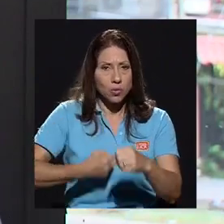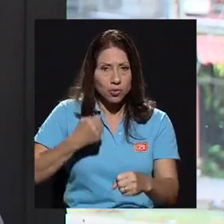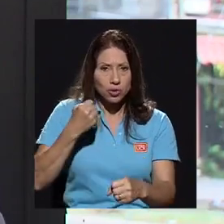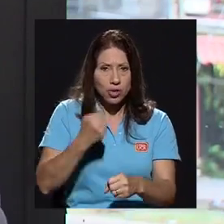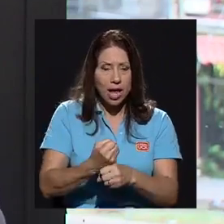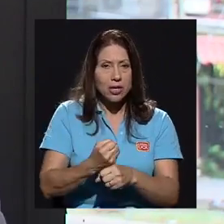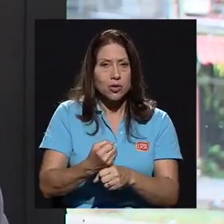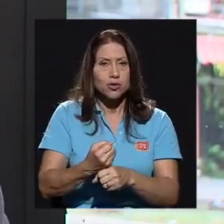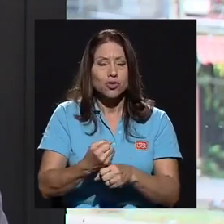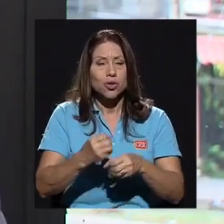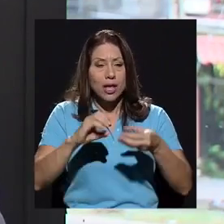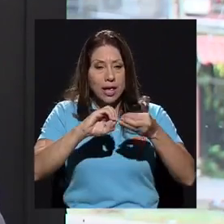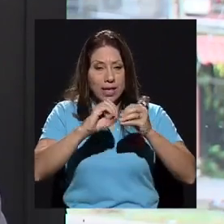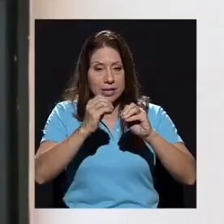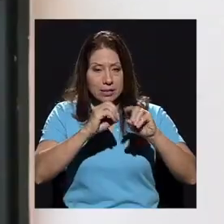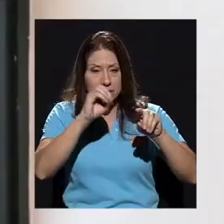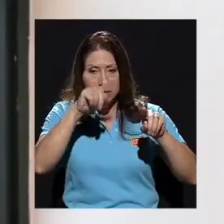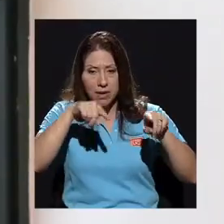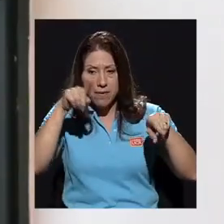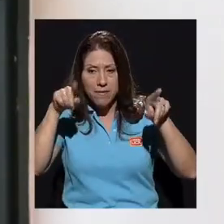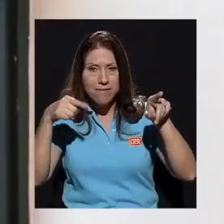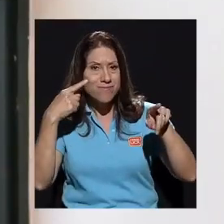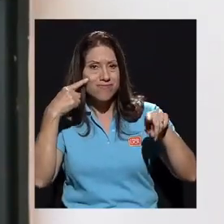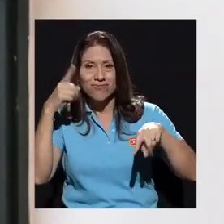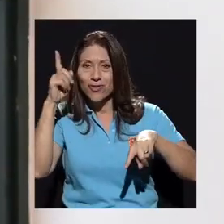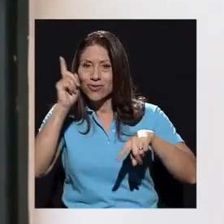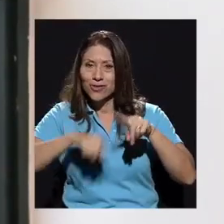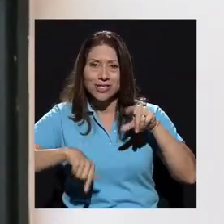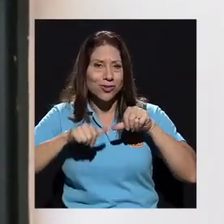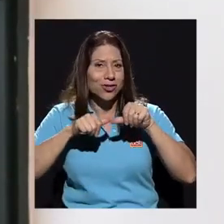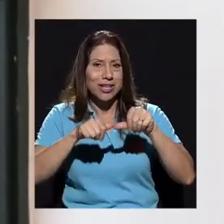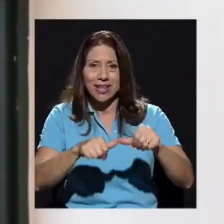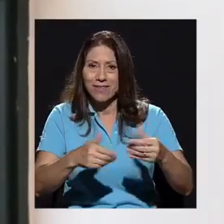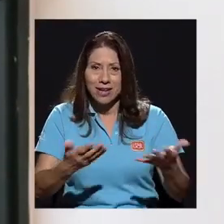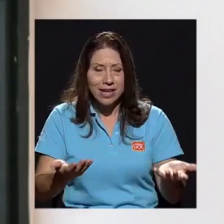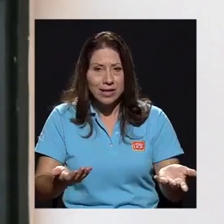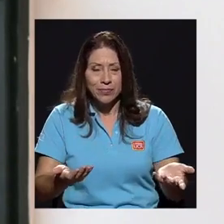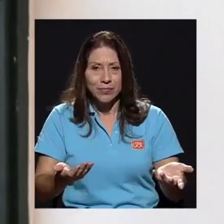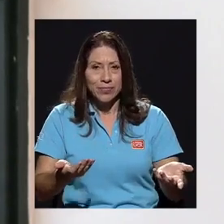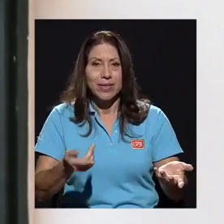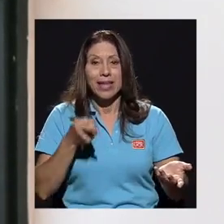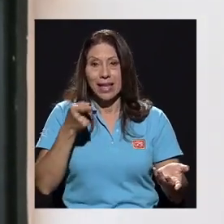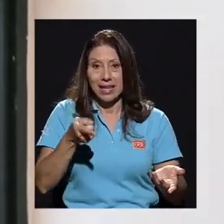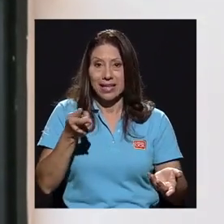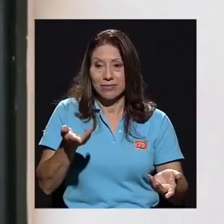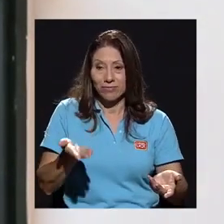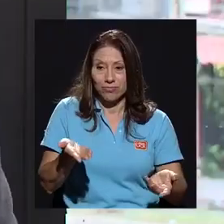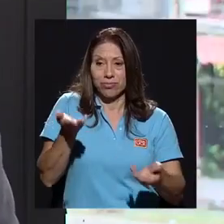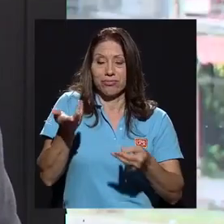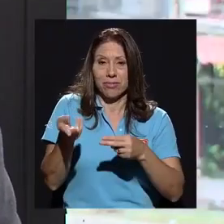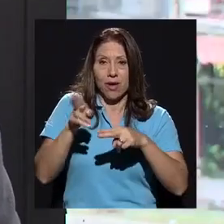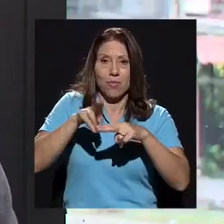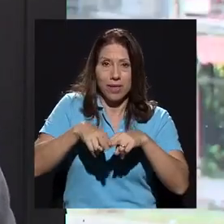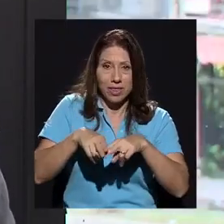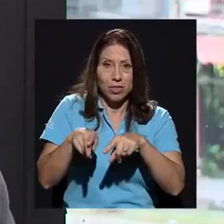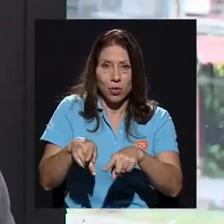se vio que no es sostenible. La cantidad de aumento de esta forma